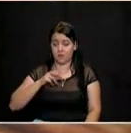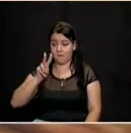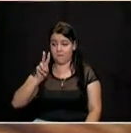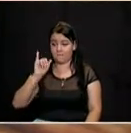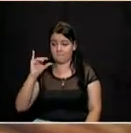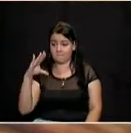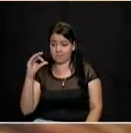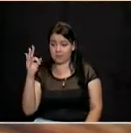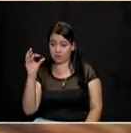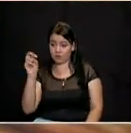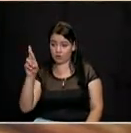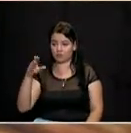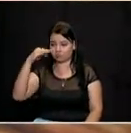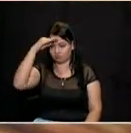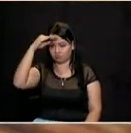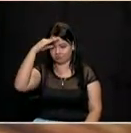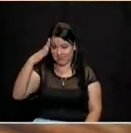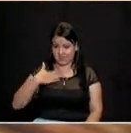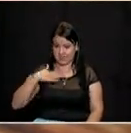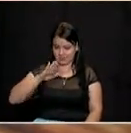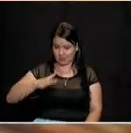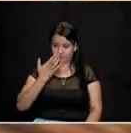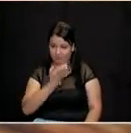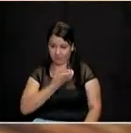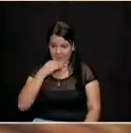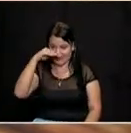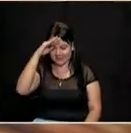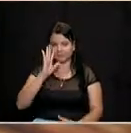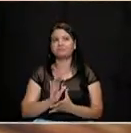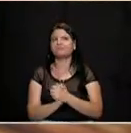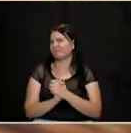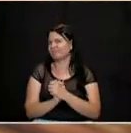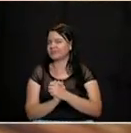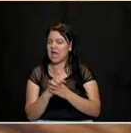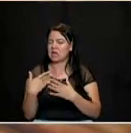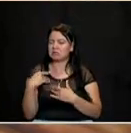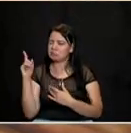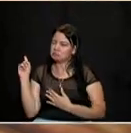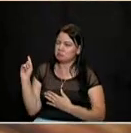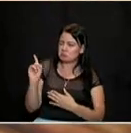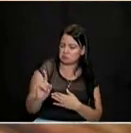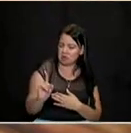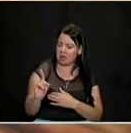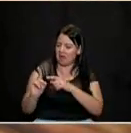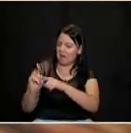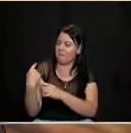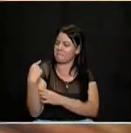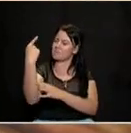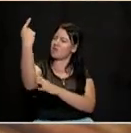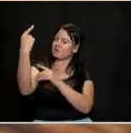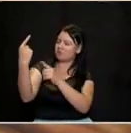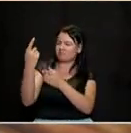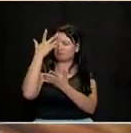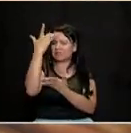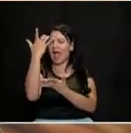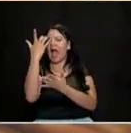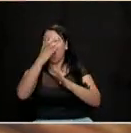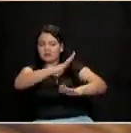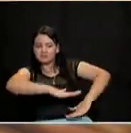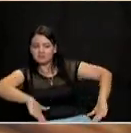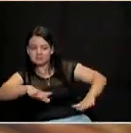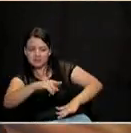candidato a la alcaldía de Medellín por el Polo Democrático Alternativo. Llego a estos escenarios de la política convencido de que ese espacio hay que